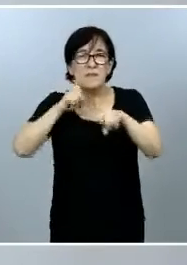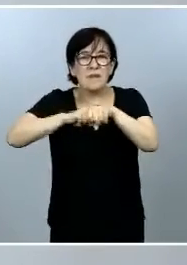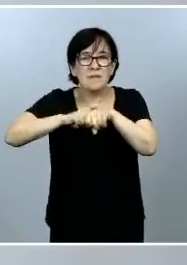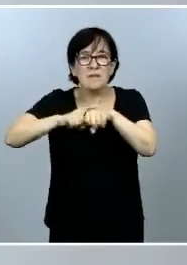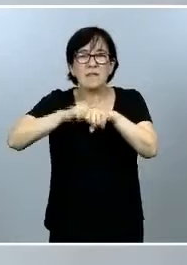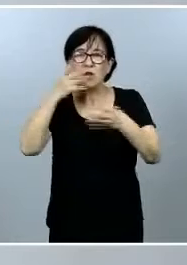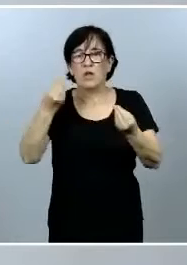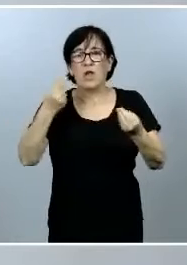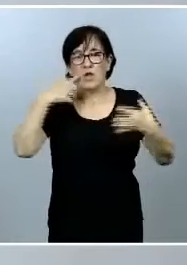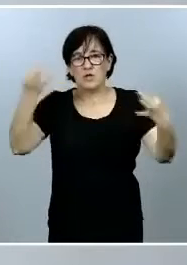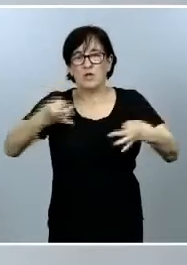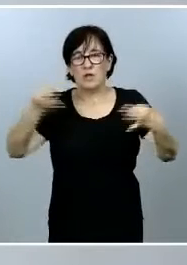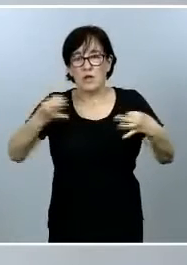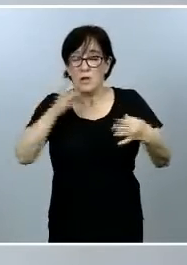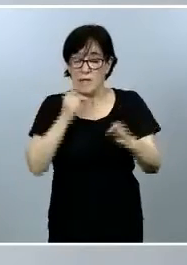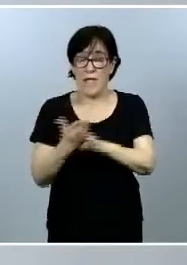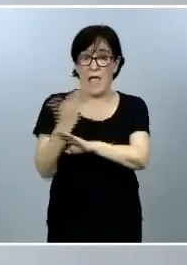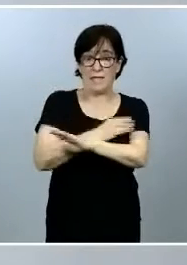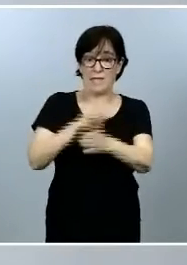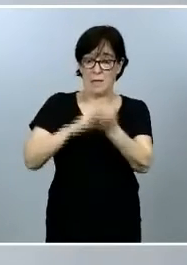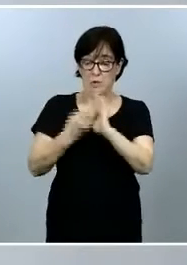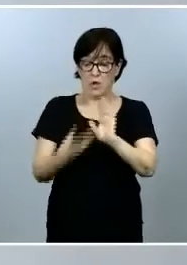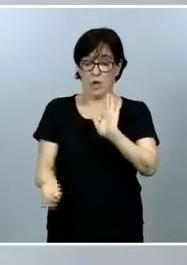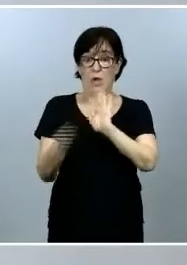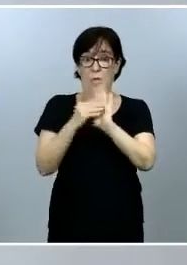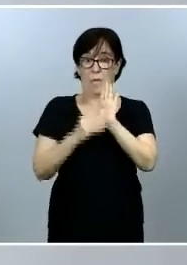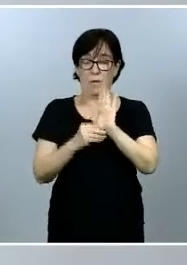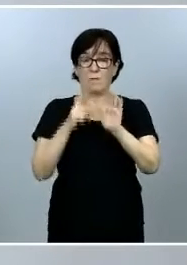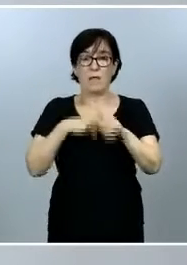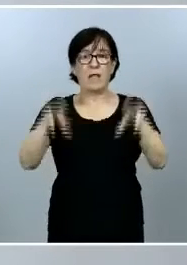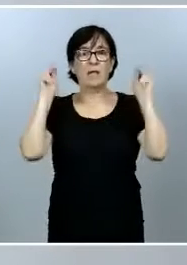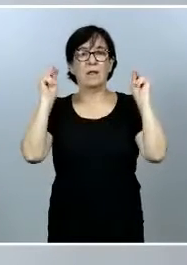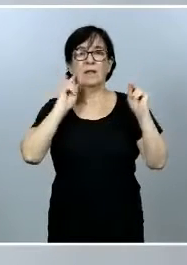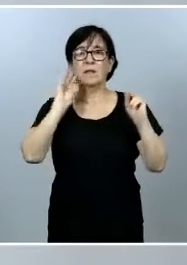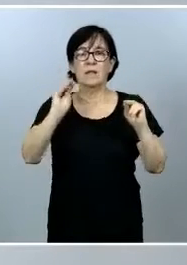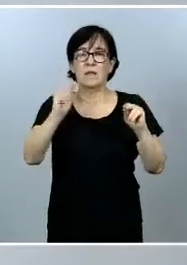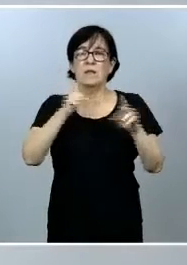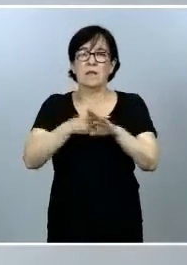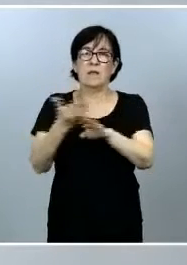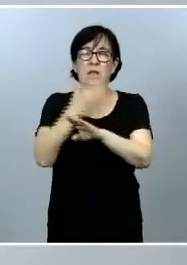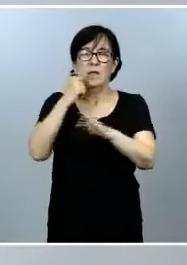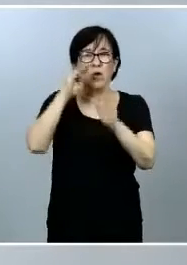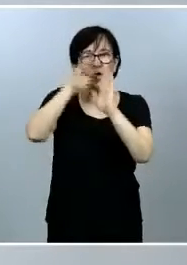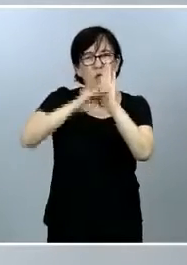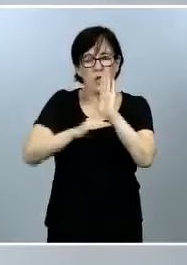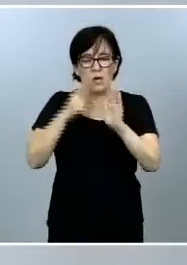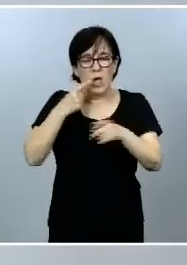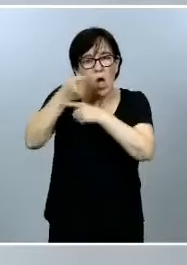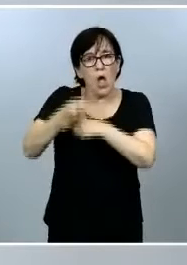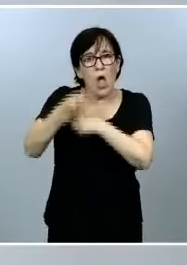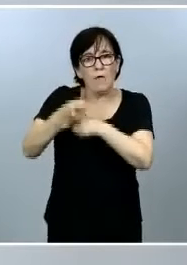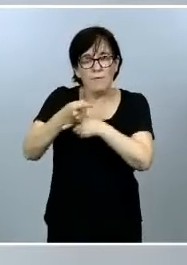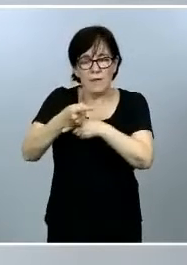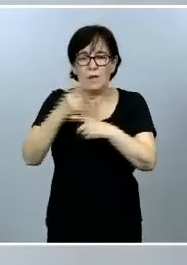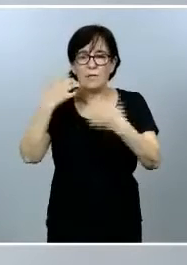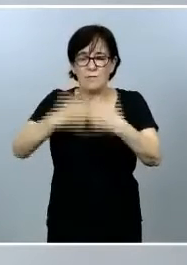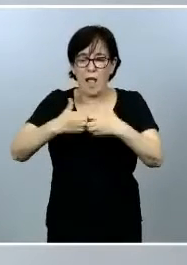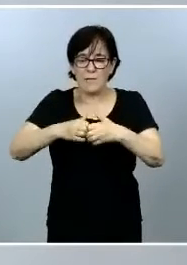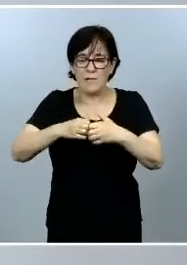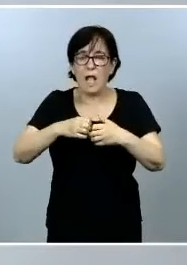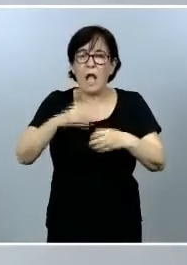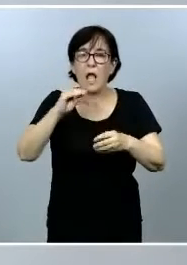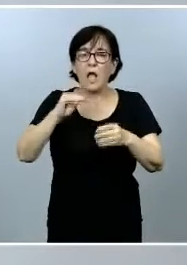con seguridad. El anteproyecto incluye medidas para acabar con la llamada obsolescencia programada, con obligaciones de fabricar y usar productos que sean